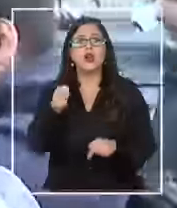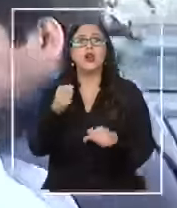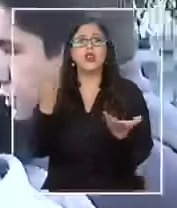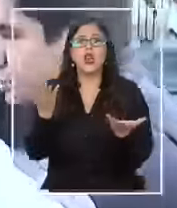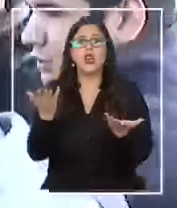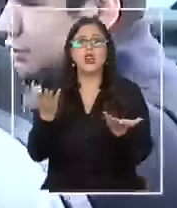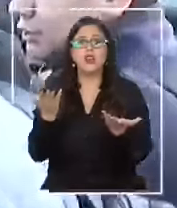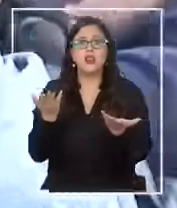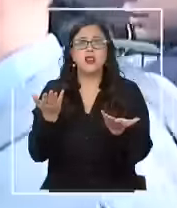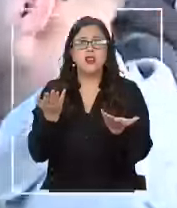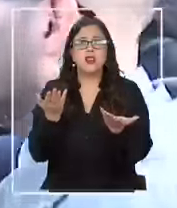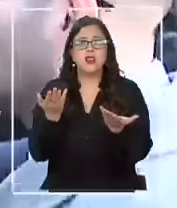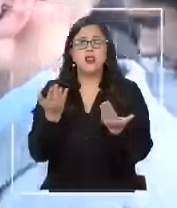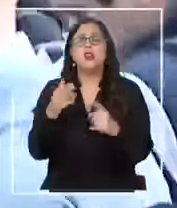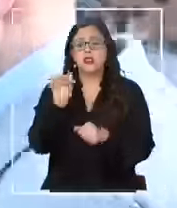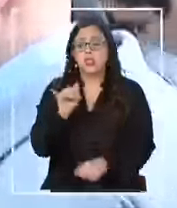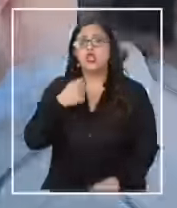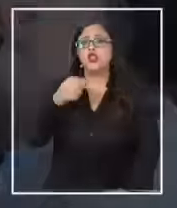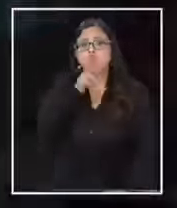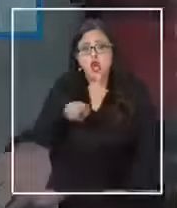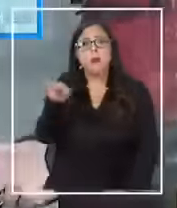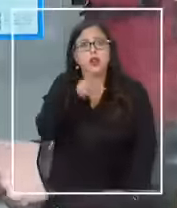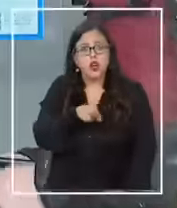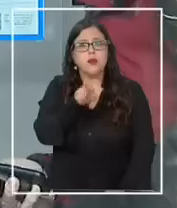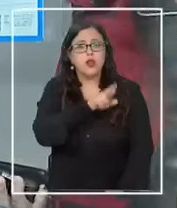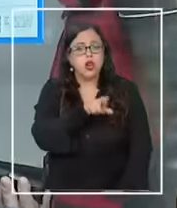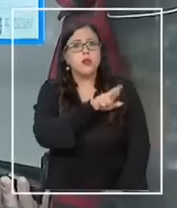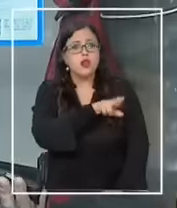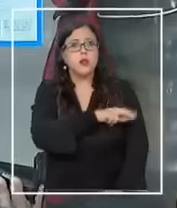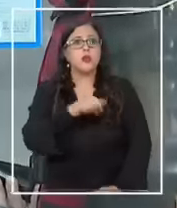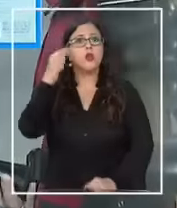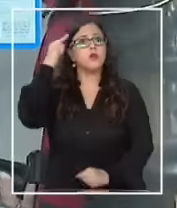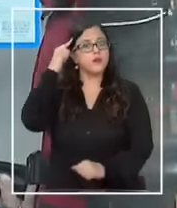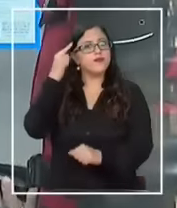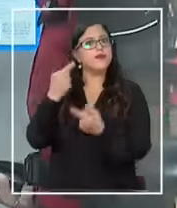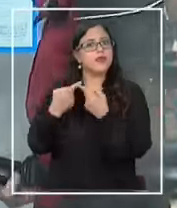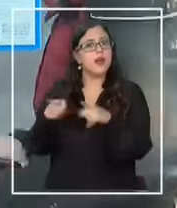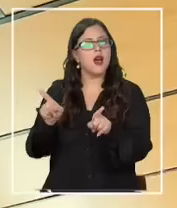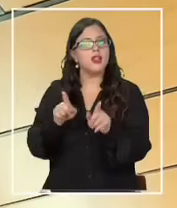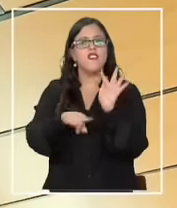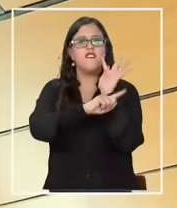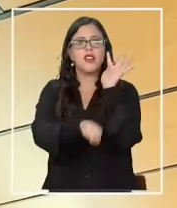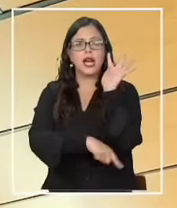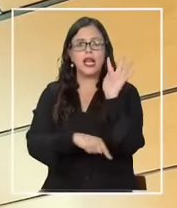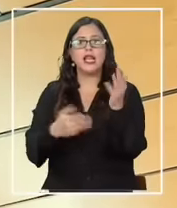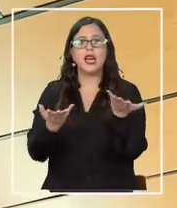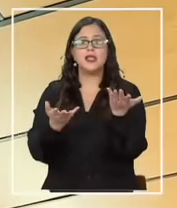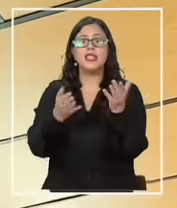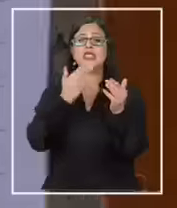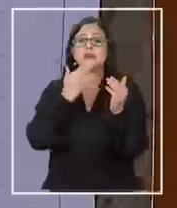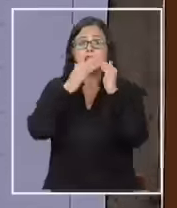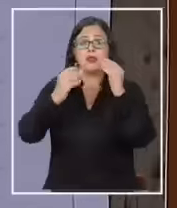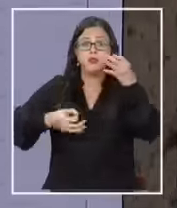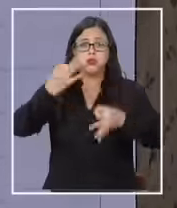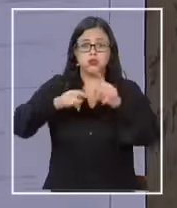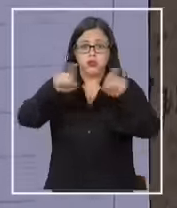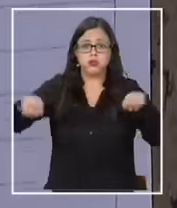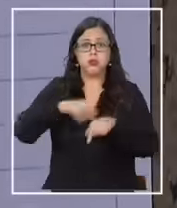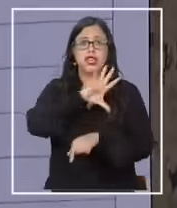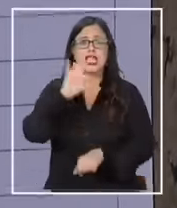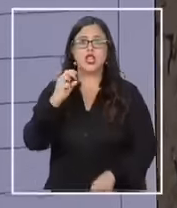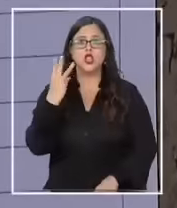inocencia. Así es. Lo he dicho, lo repito y lo reitero. Distinto piensa el Ministerio Público. En la Sala 503 comenzó puntual la